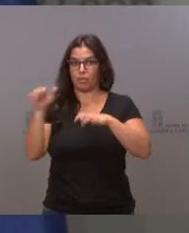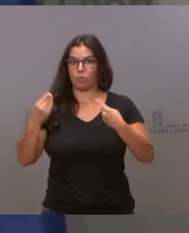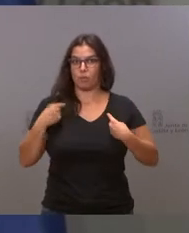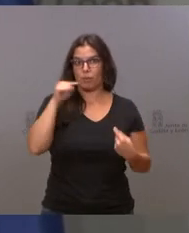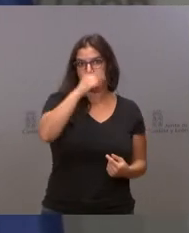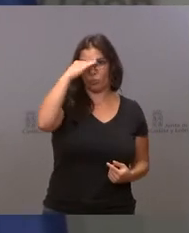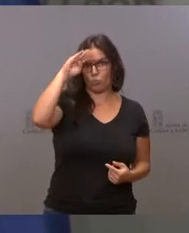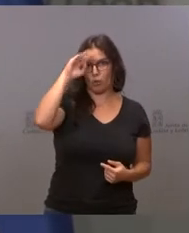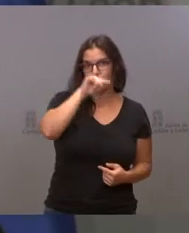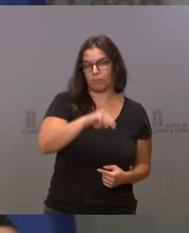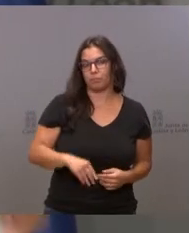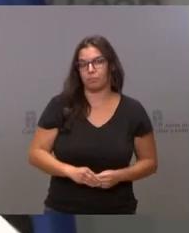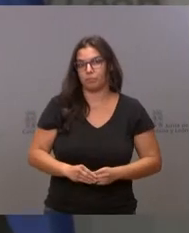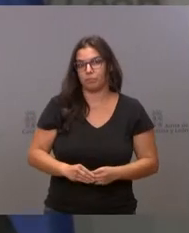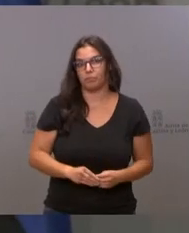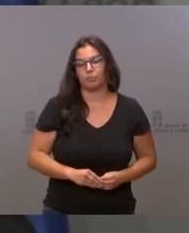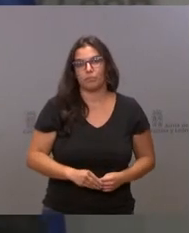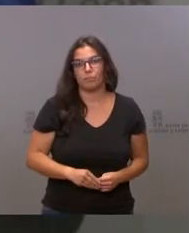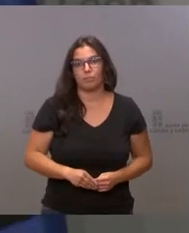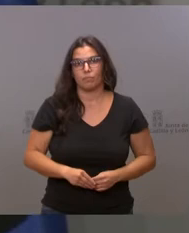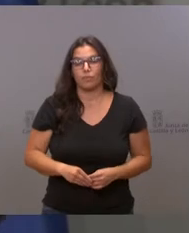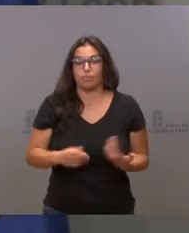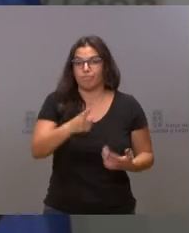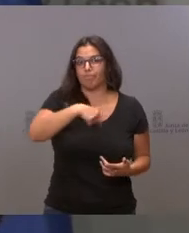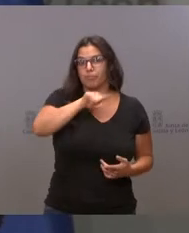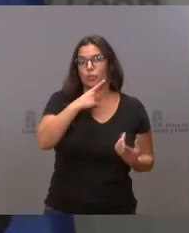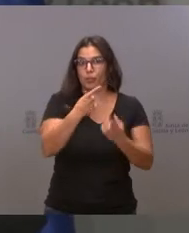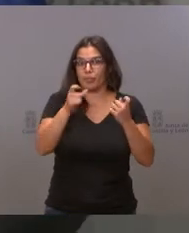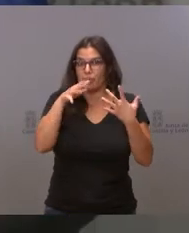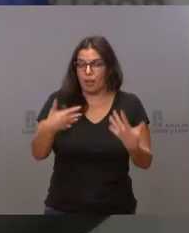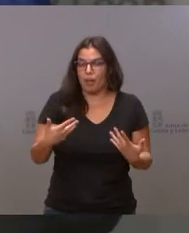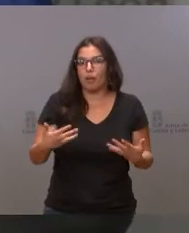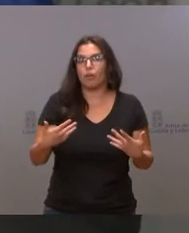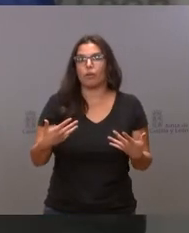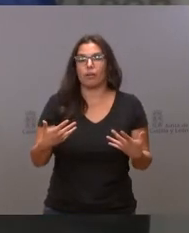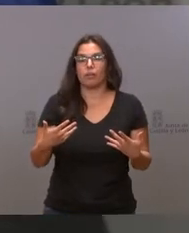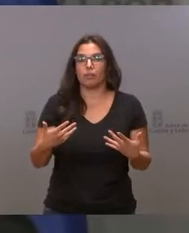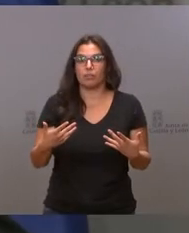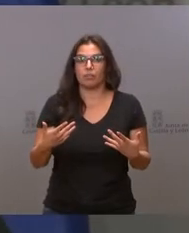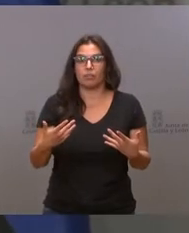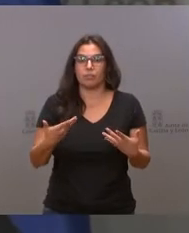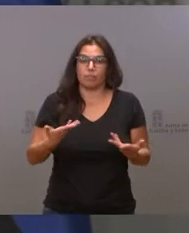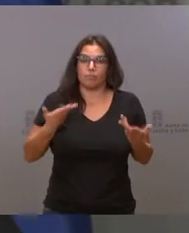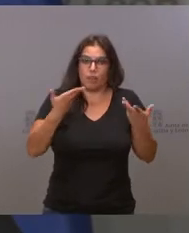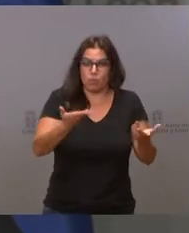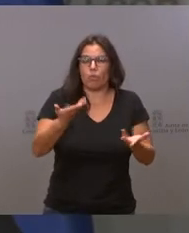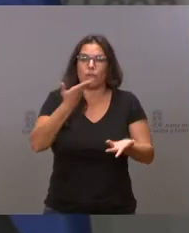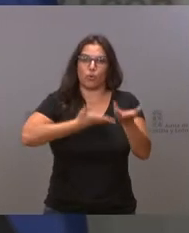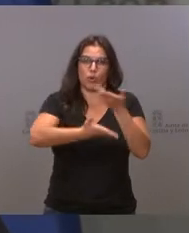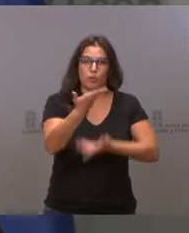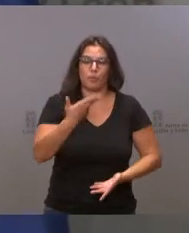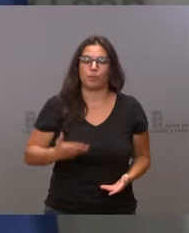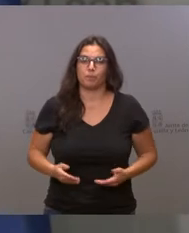que necesitan en este momento de nuestra ayuda y nuestra colaboración.